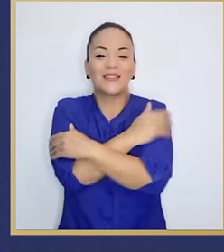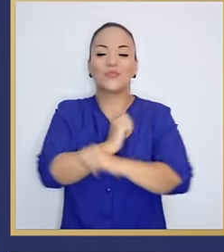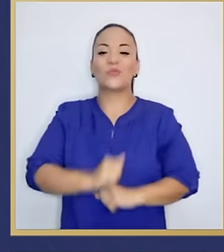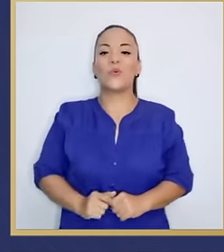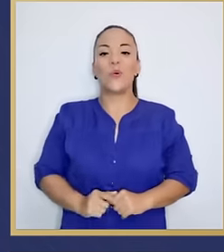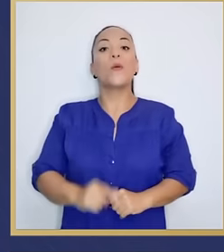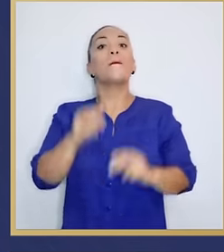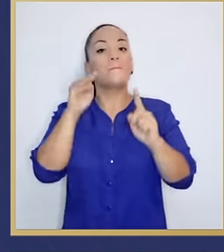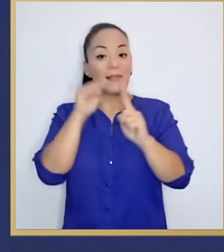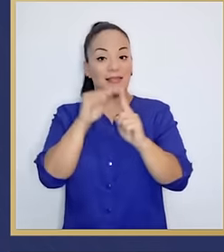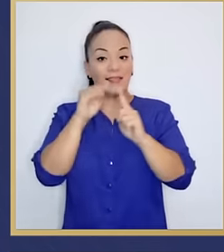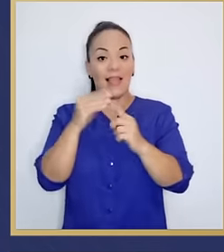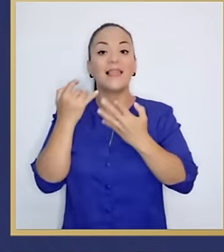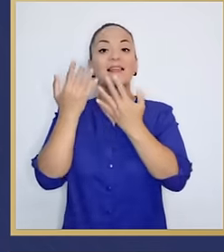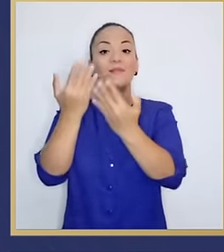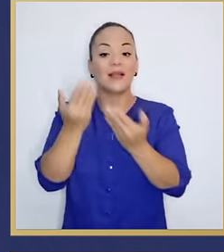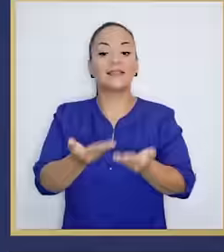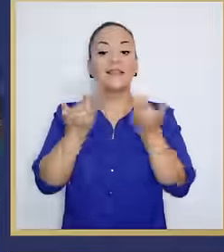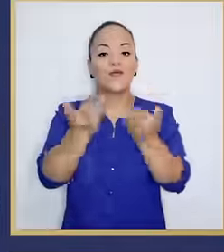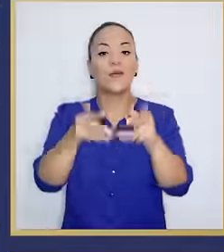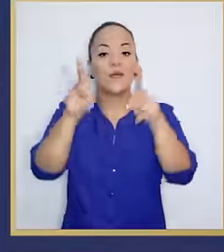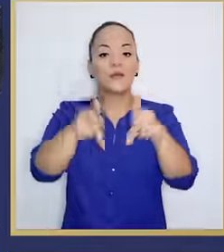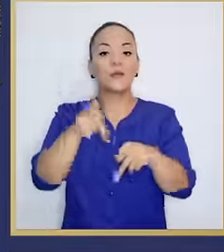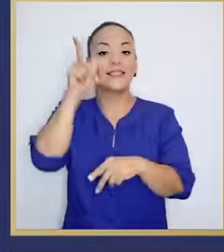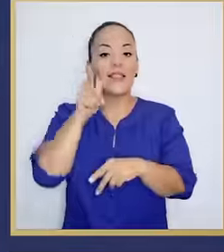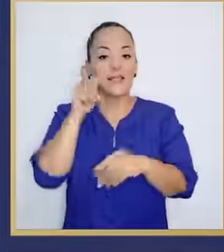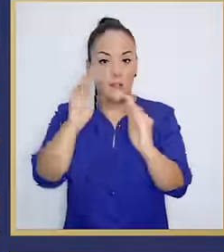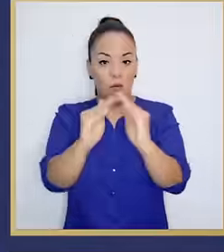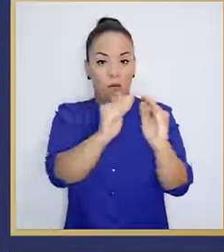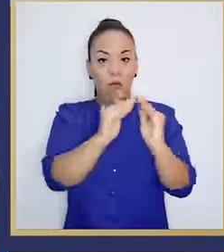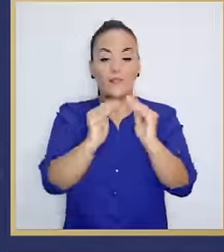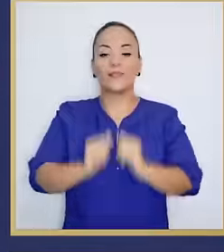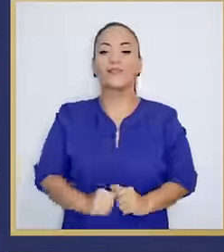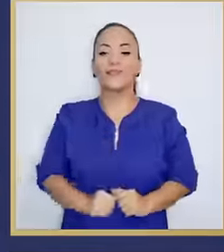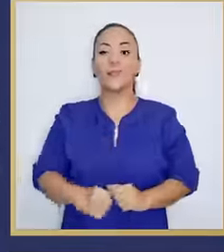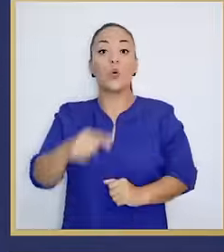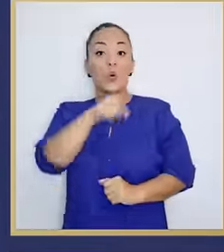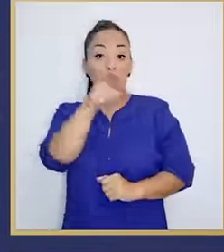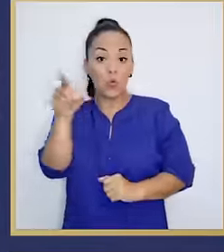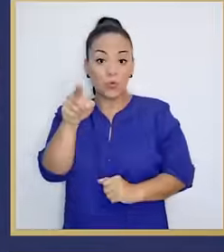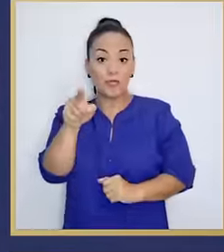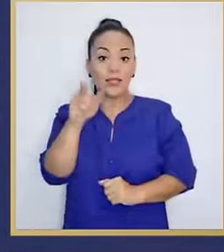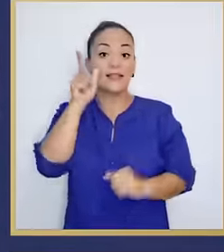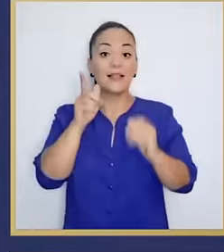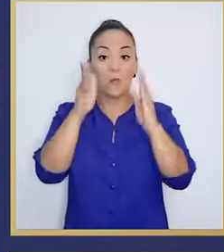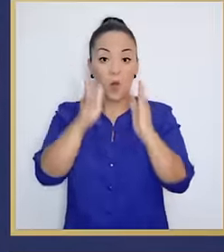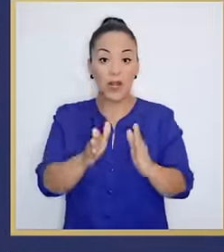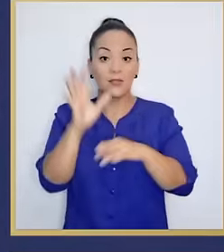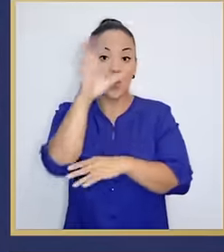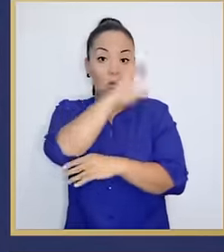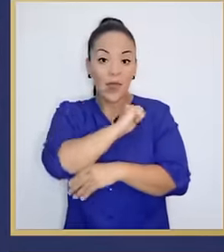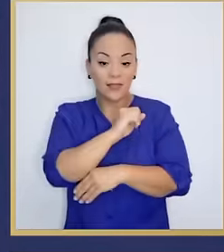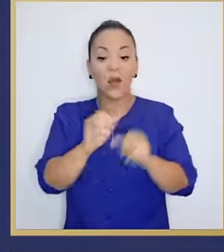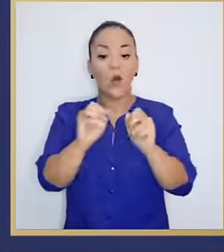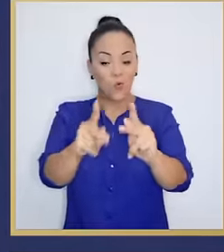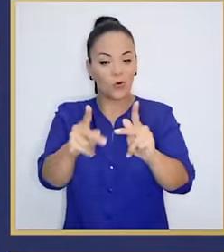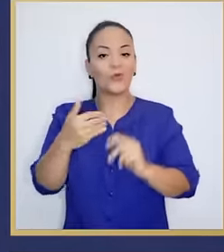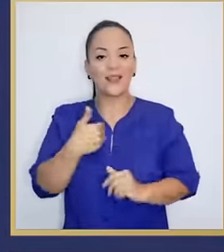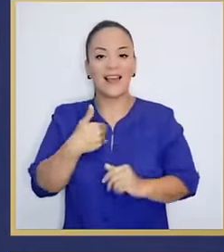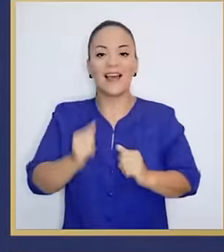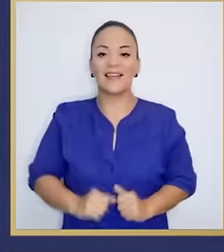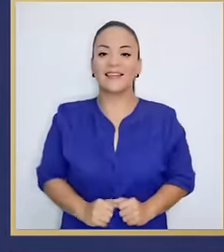mensaje de esperanza para los limonenses. Ya ustedes vieron que la oportunidad existe.